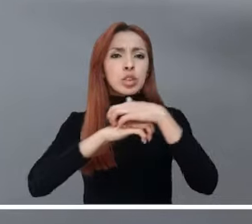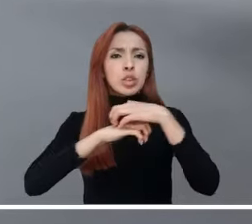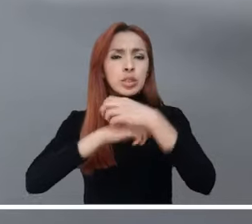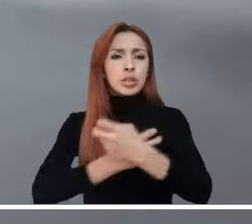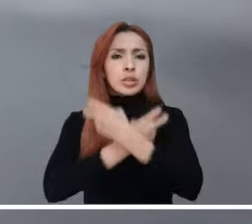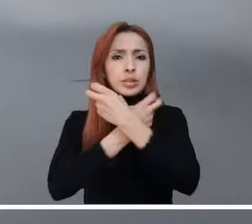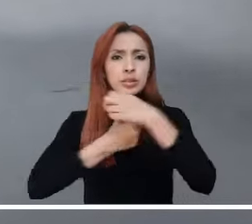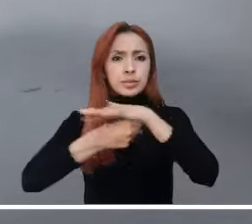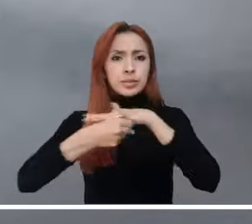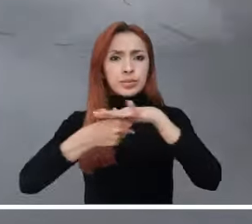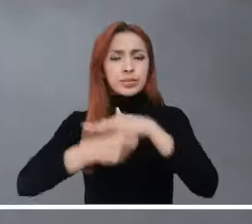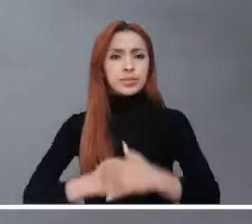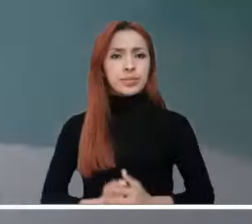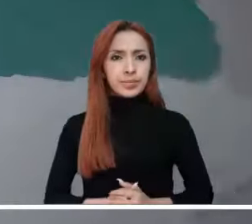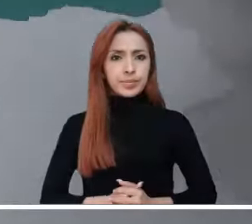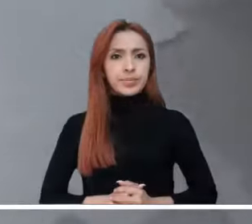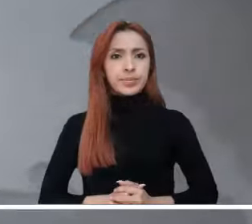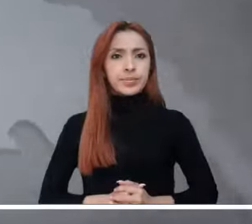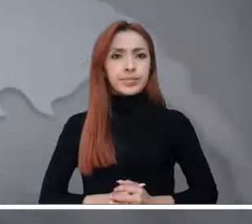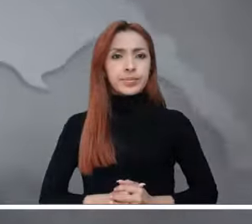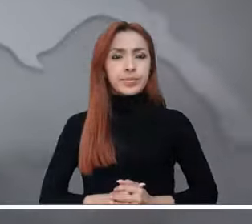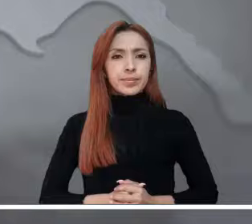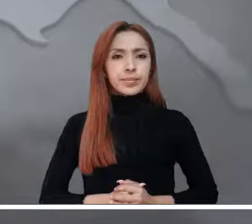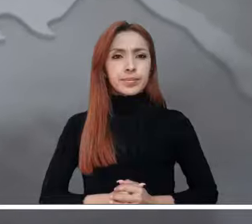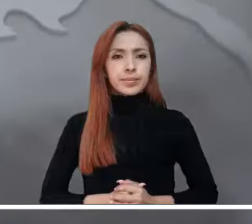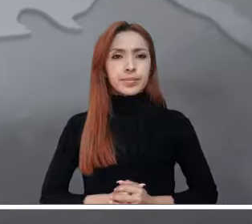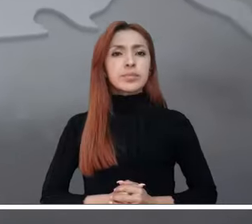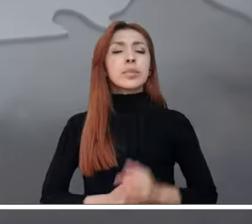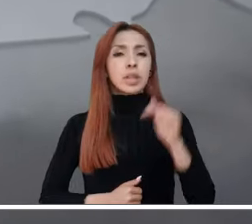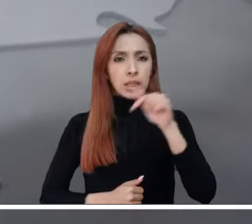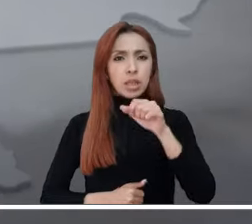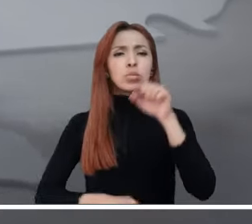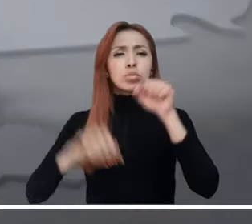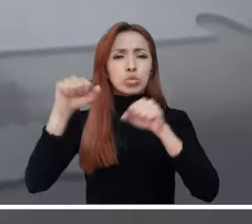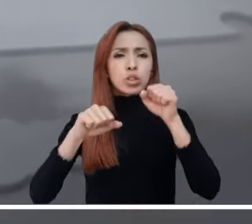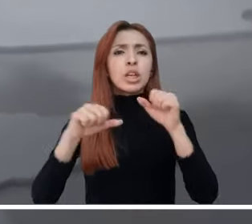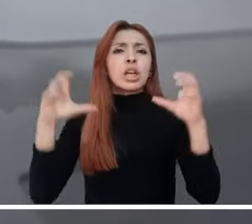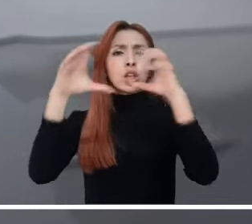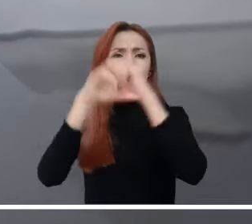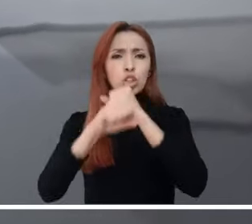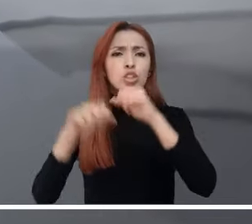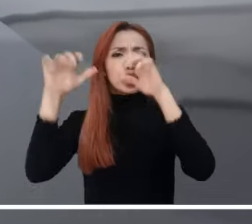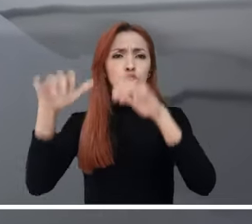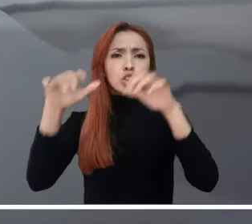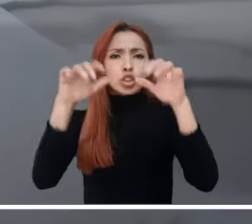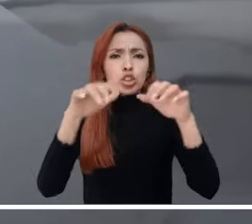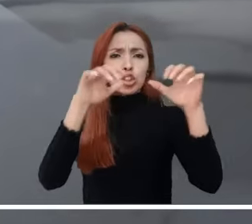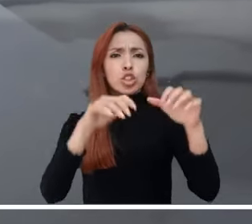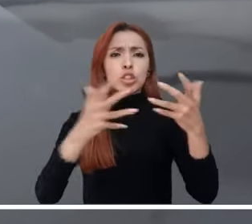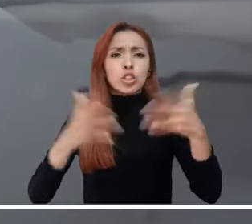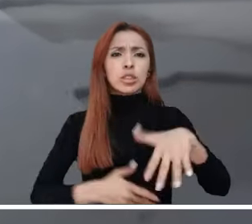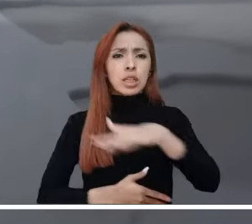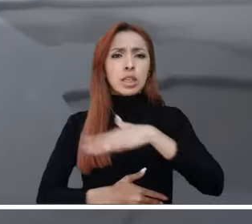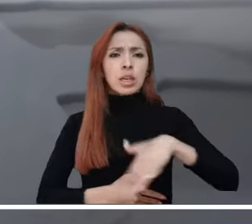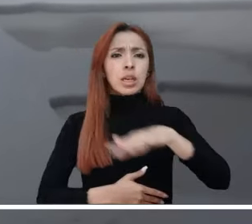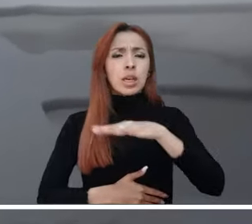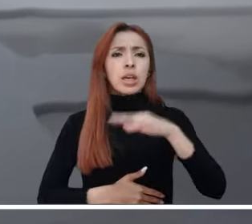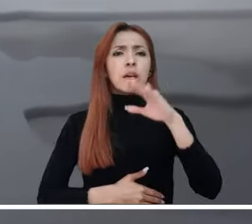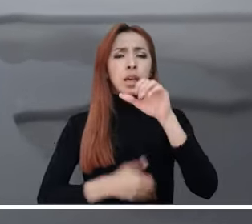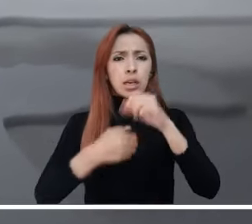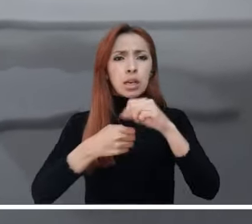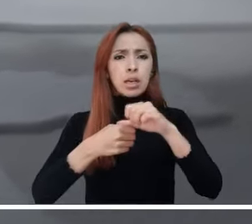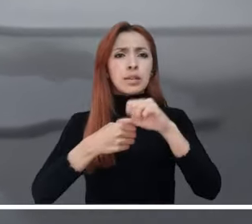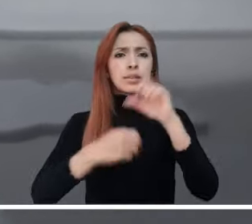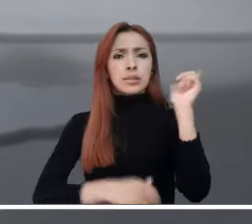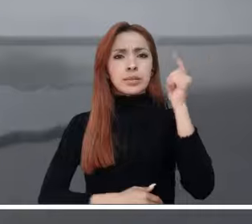Huila y Cundinamarca. No se descarta una noche pasada por agua en zonas del pie de monte de Arauca,